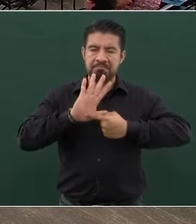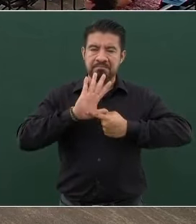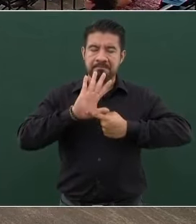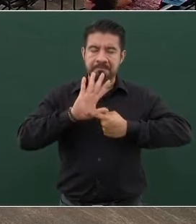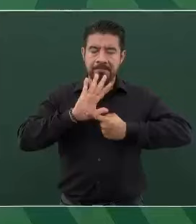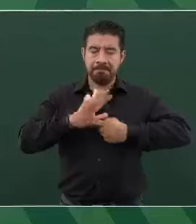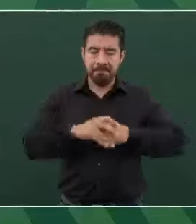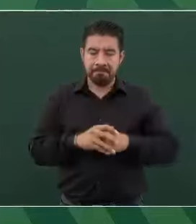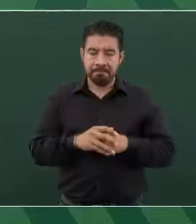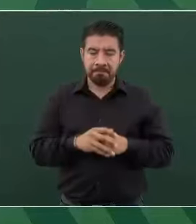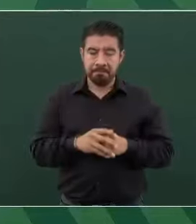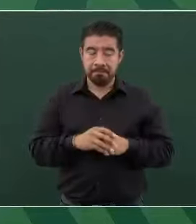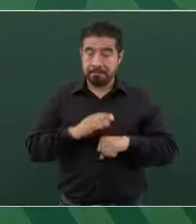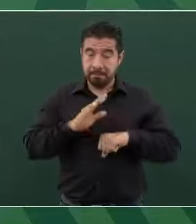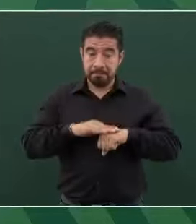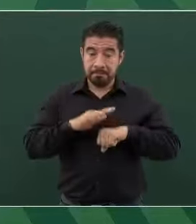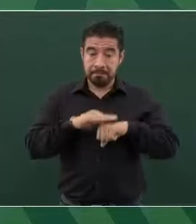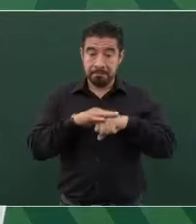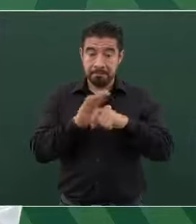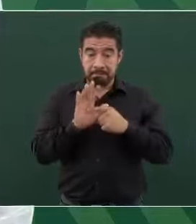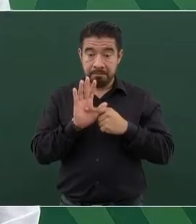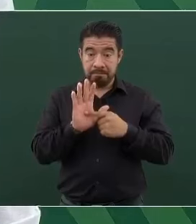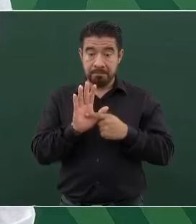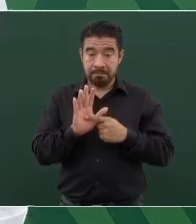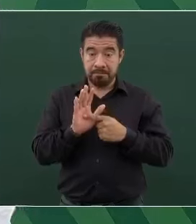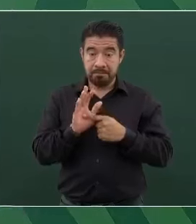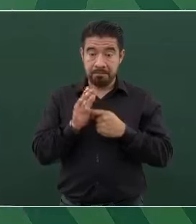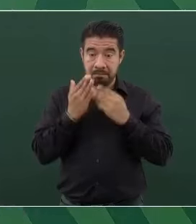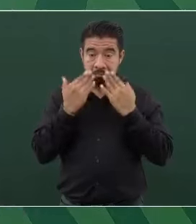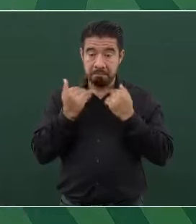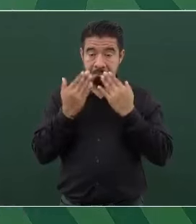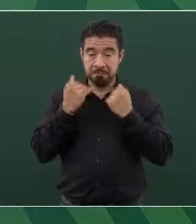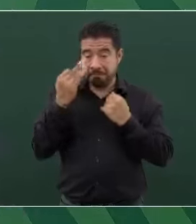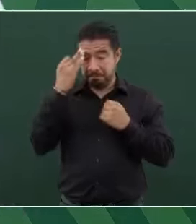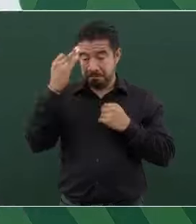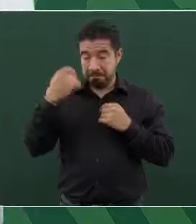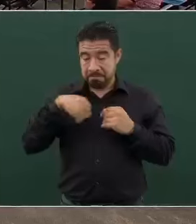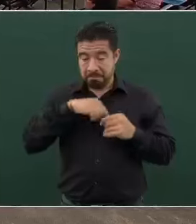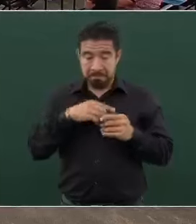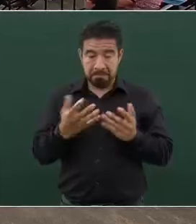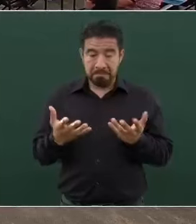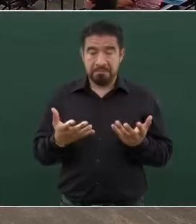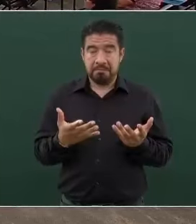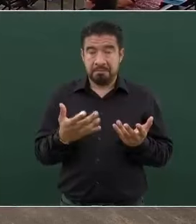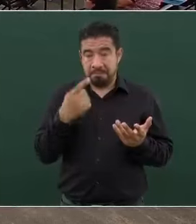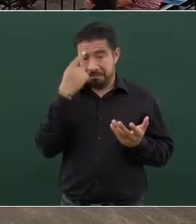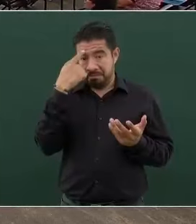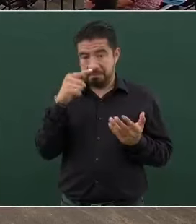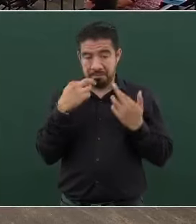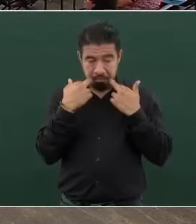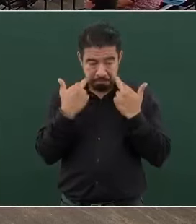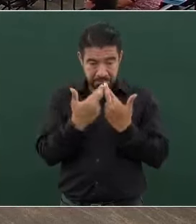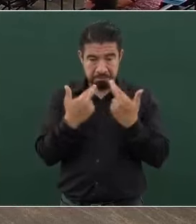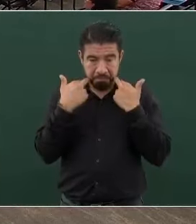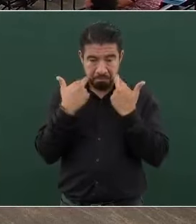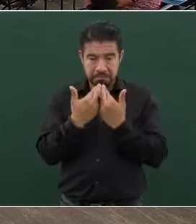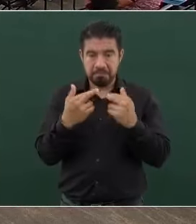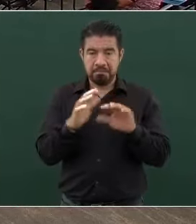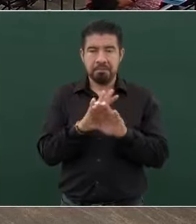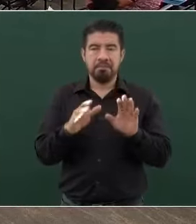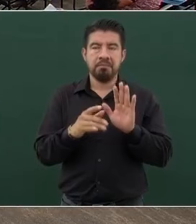debe ser cada vez más pública, ya no tenemos tiempo de estarnos reuniendo mucho,